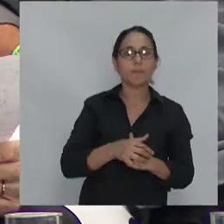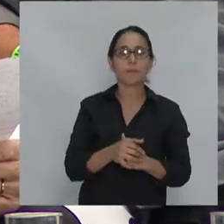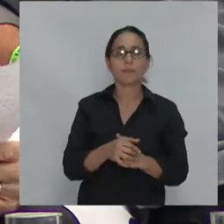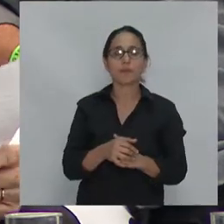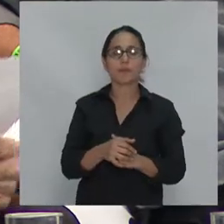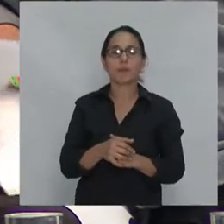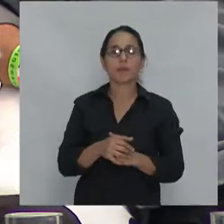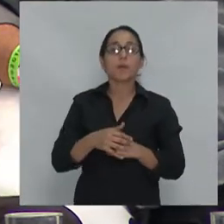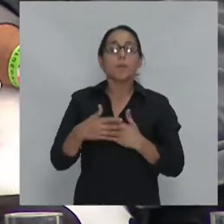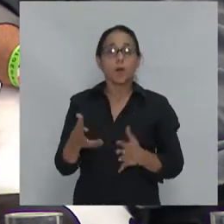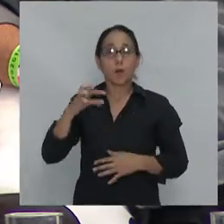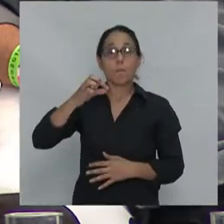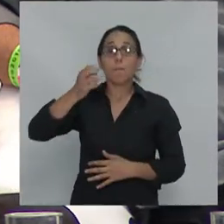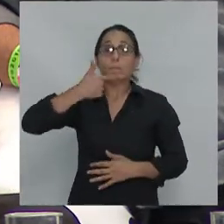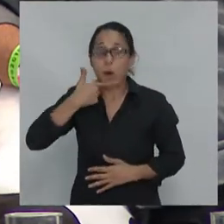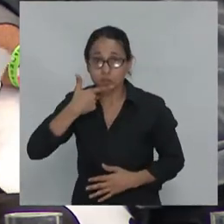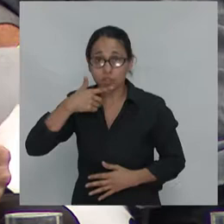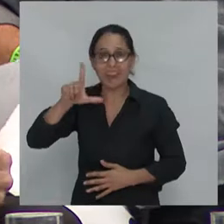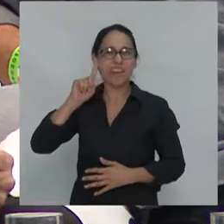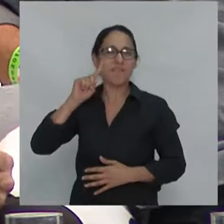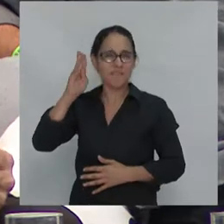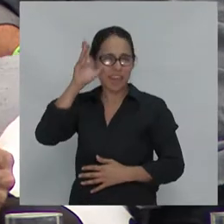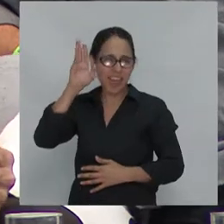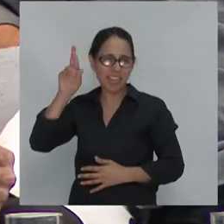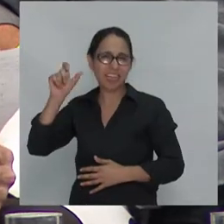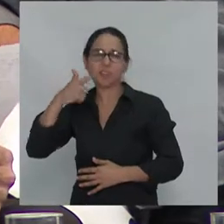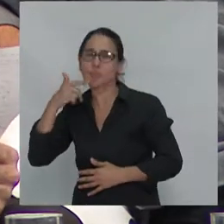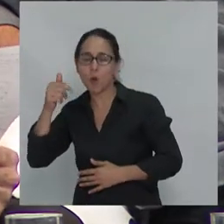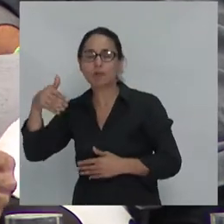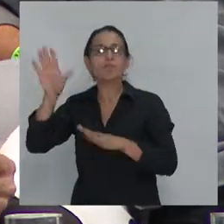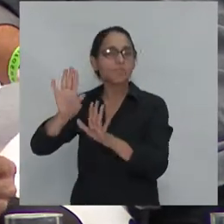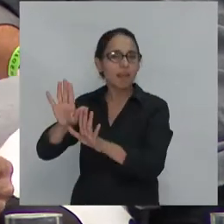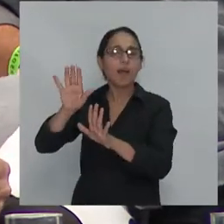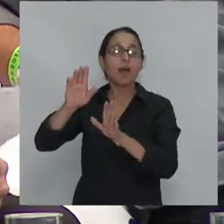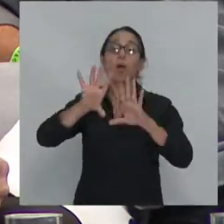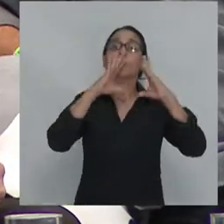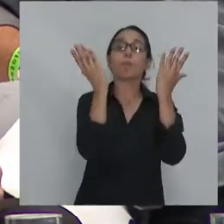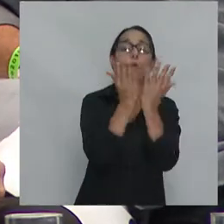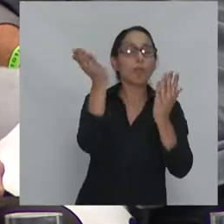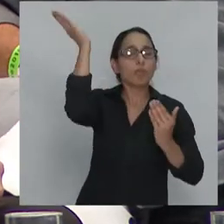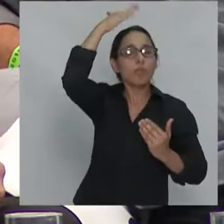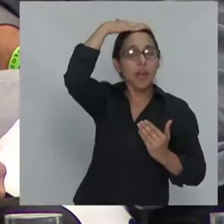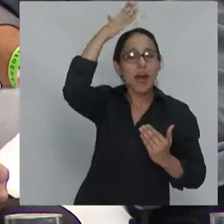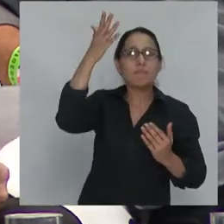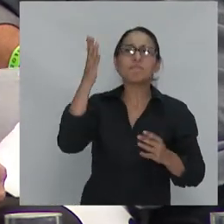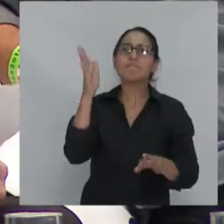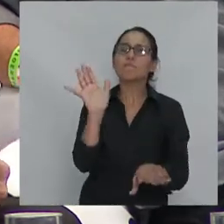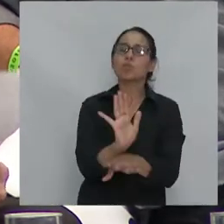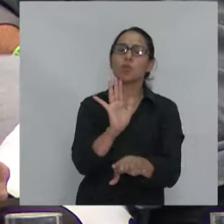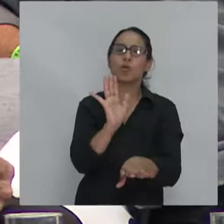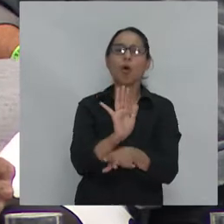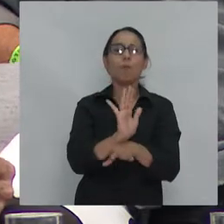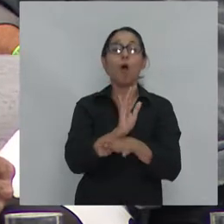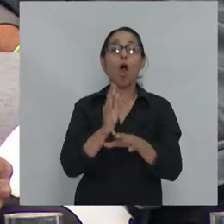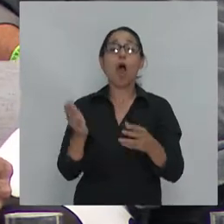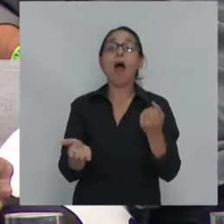liberalismo el mundo Trump representa una derrota histórica de la